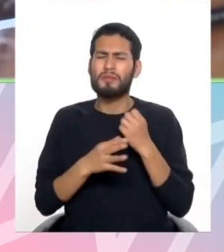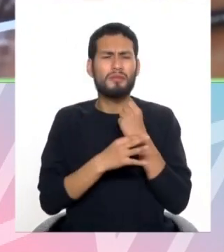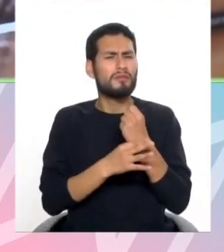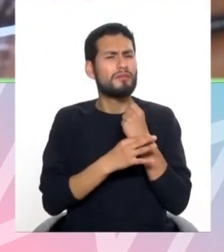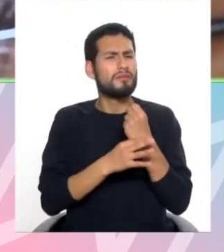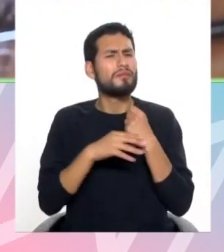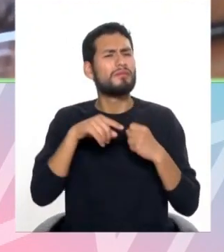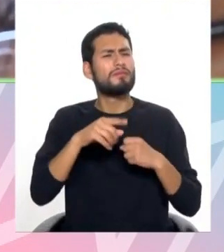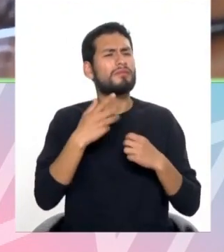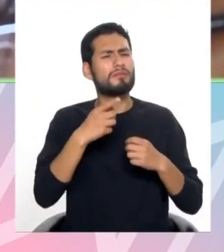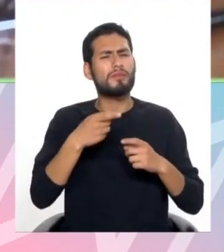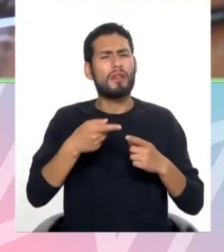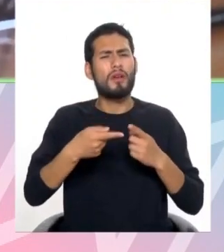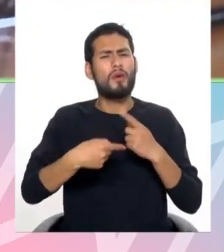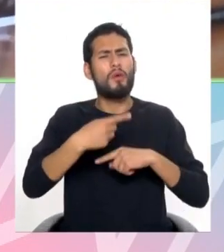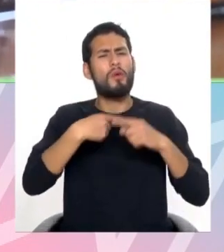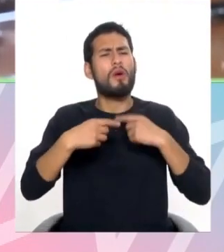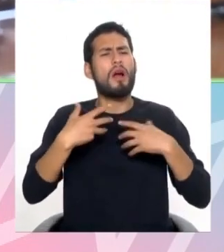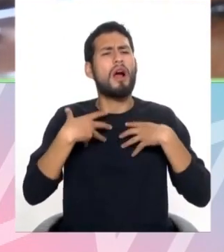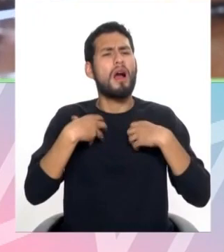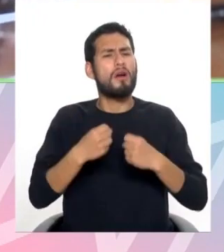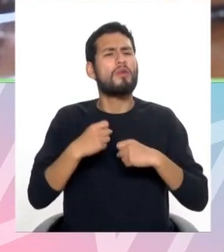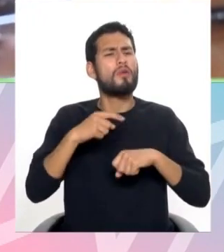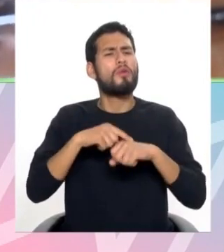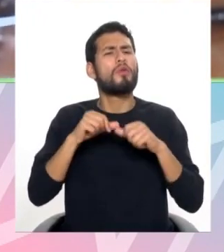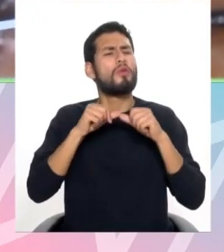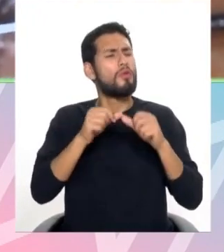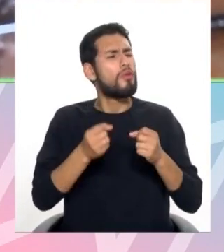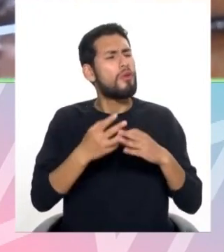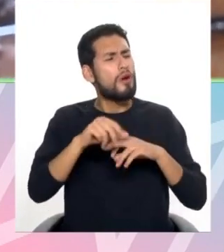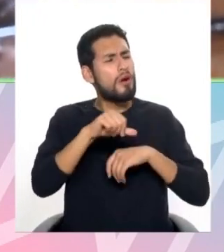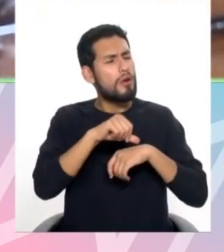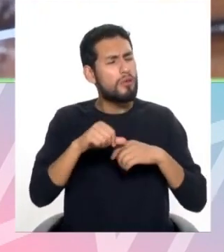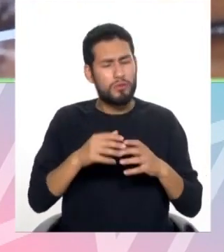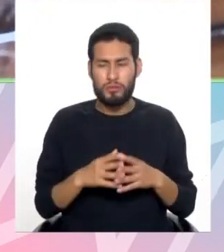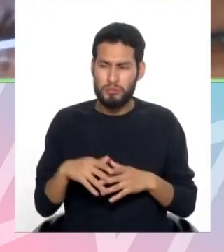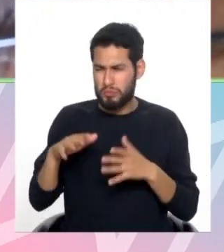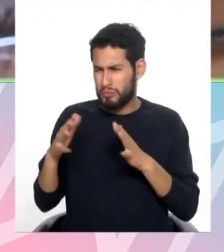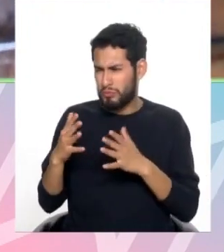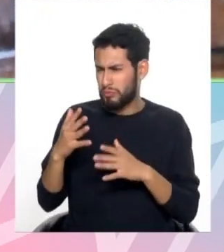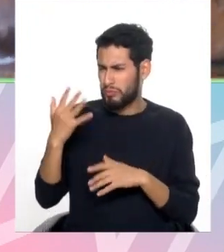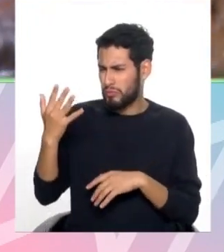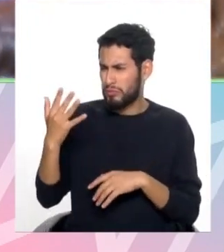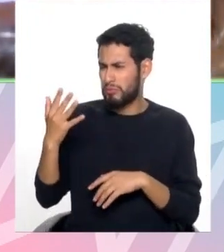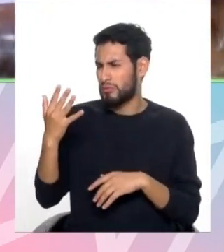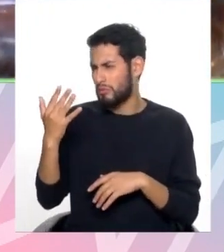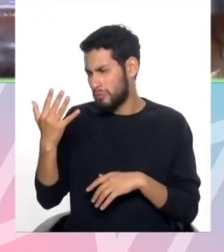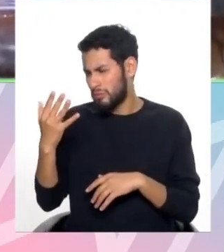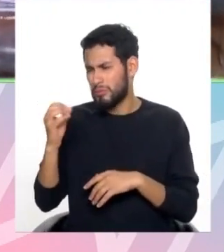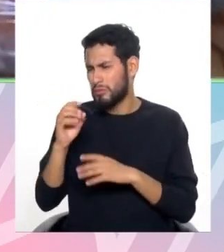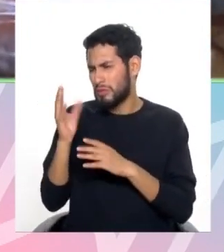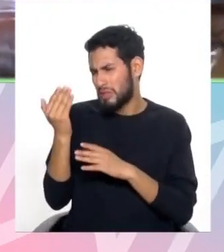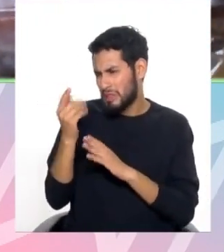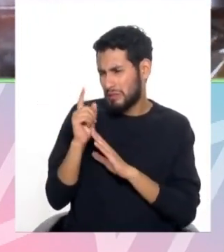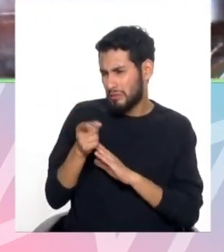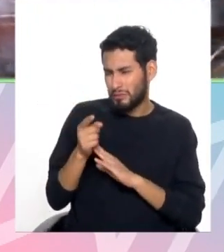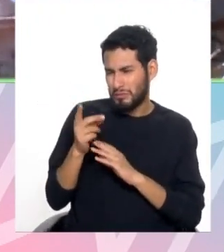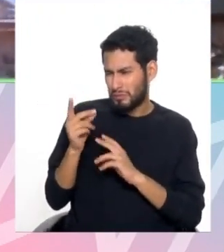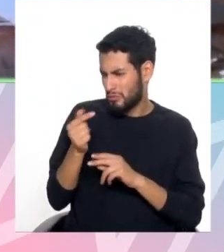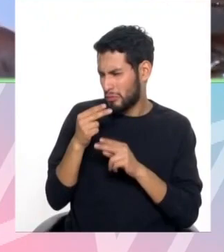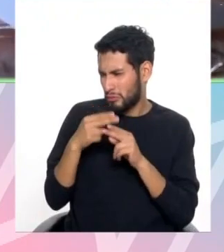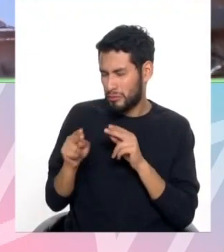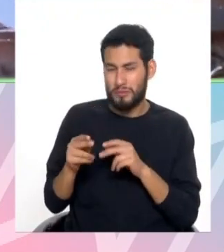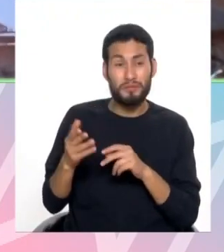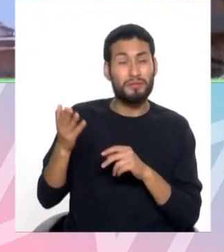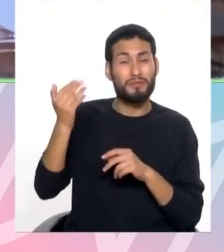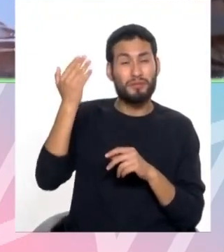el tiempo de recuperación y también cuánto dura esta intervención. Esta cirugía puede durar entre 5 a 15 minutos. Es fin corta, comparada con las